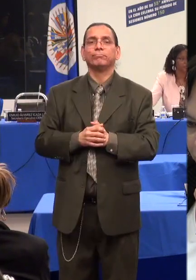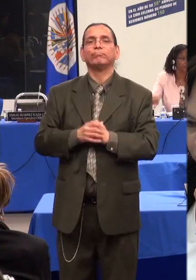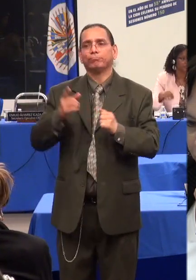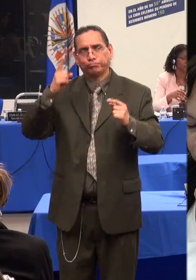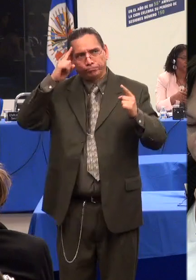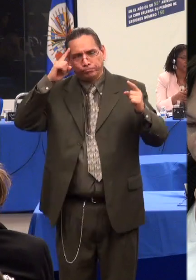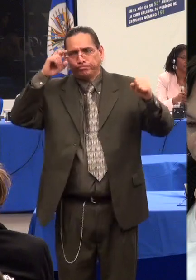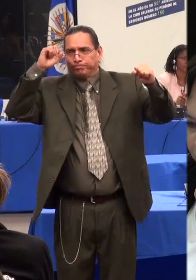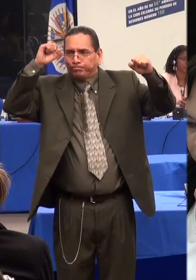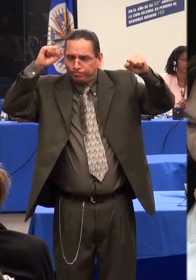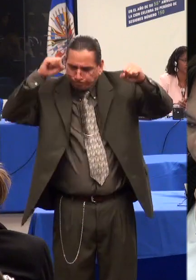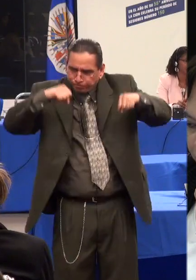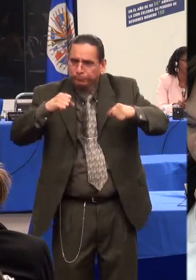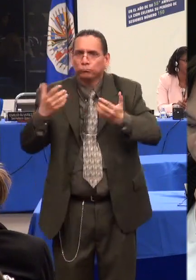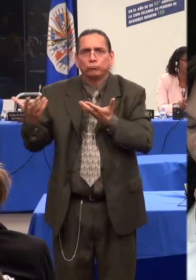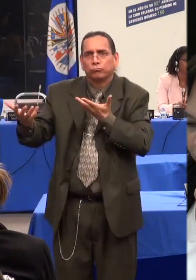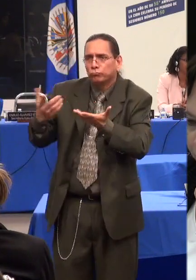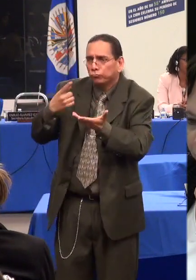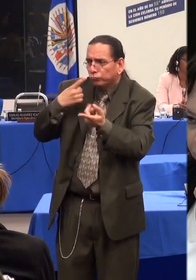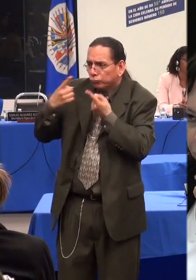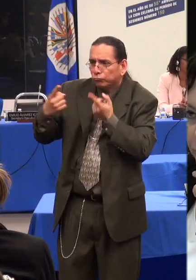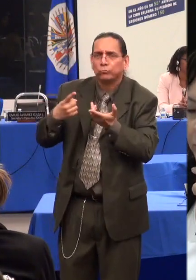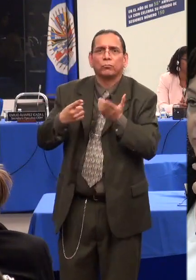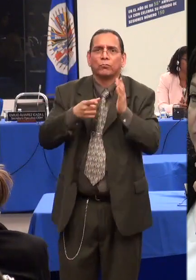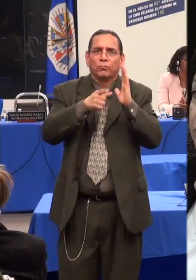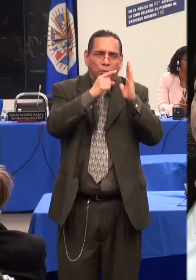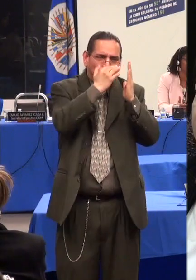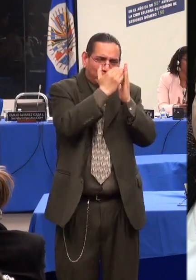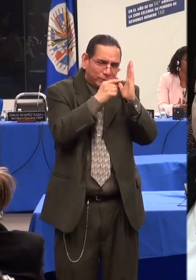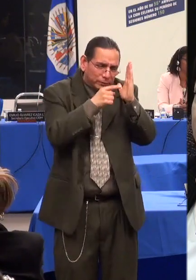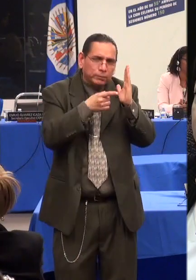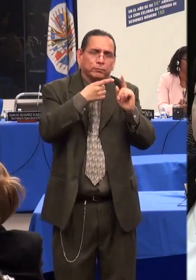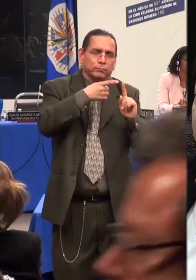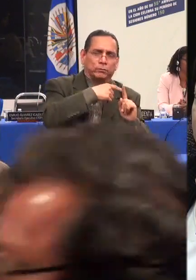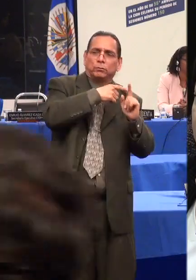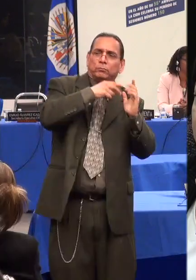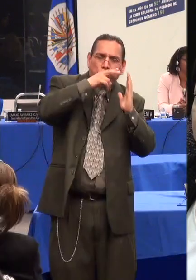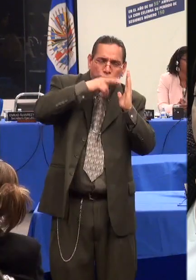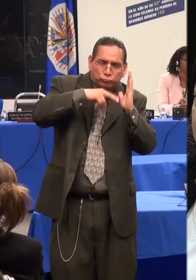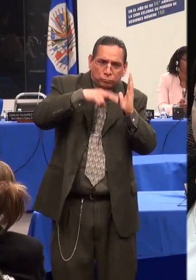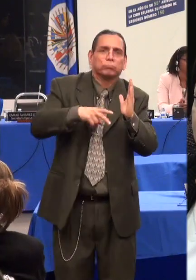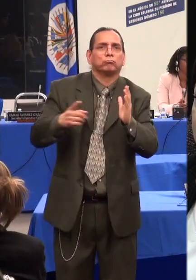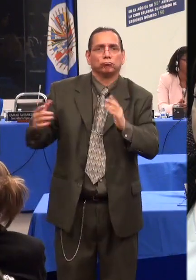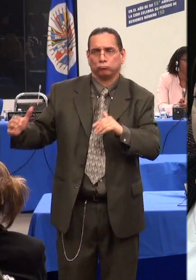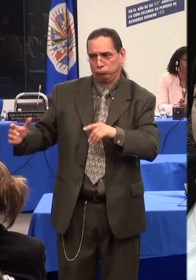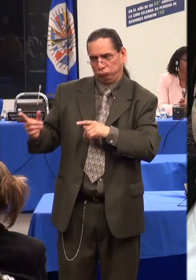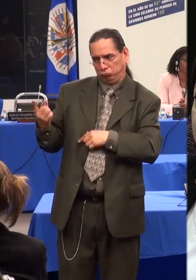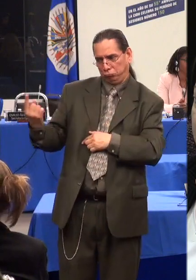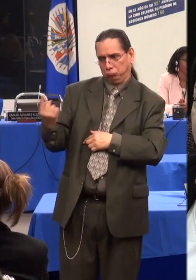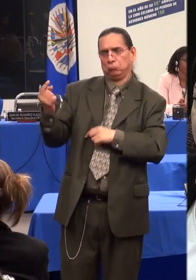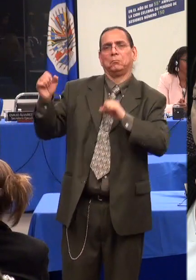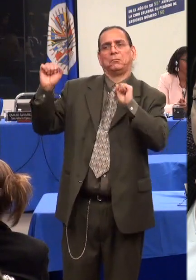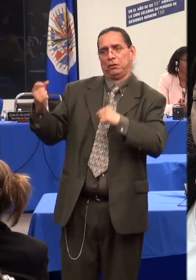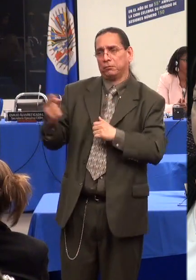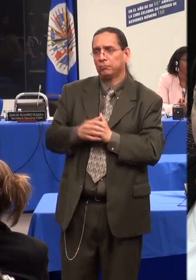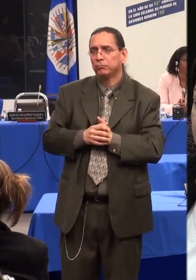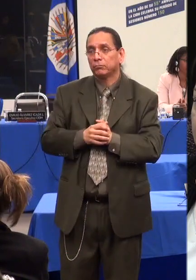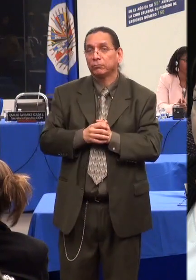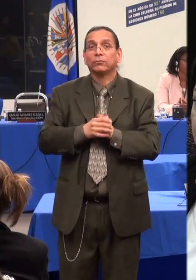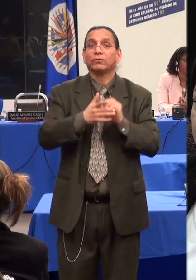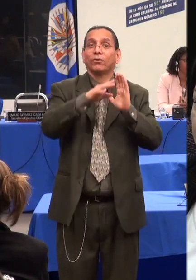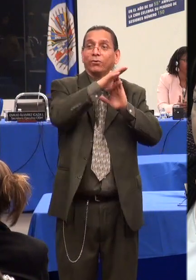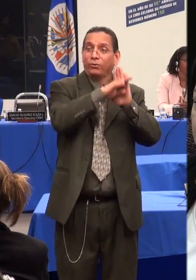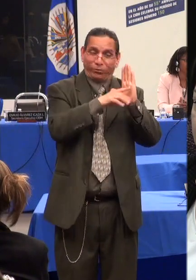llamando la misma ley estatutaria que a su vez se basa en la recomendación del Comité Interamericano para la eliminación de todas las formas de